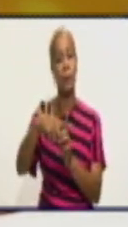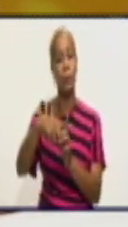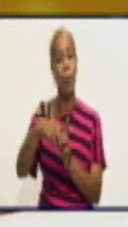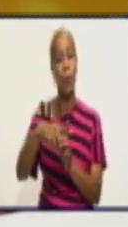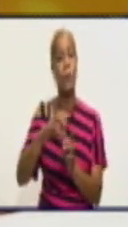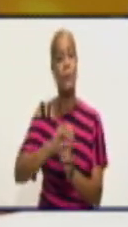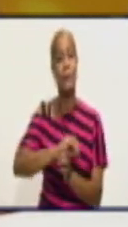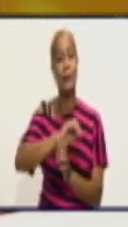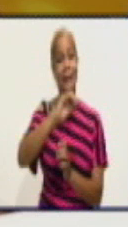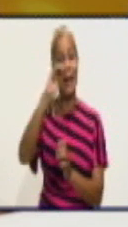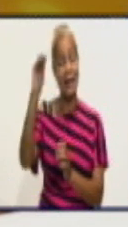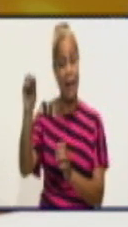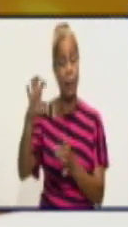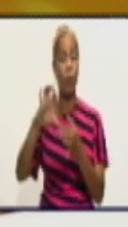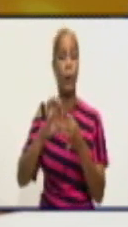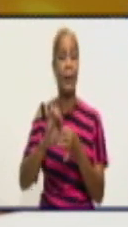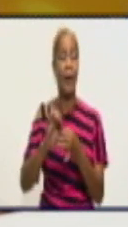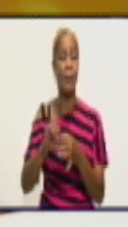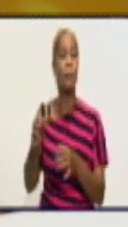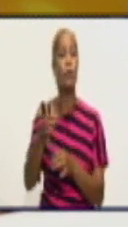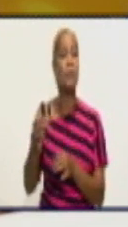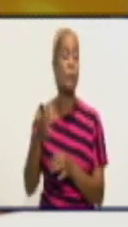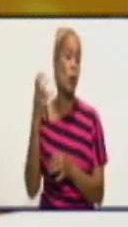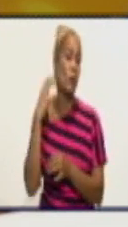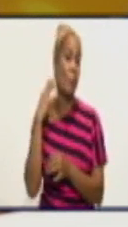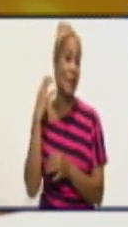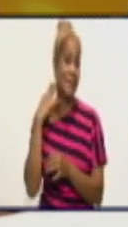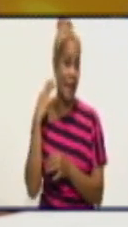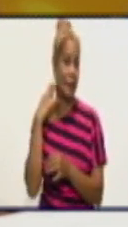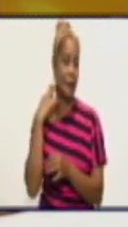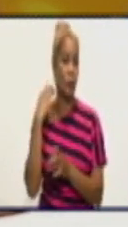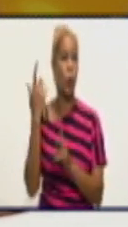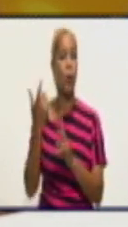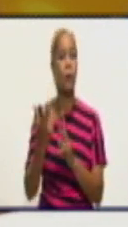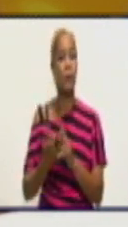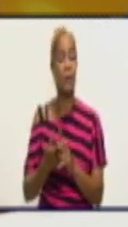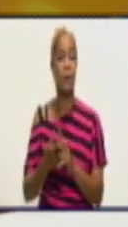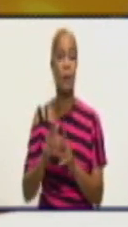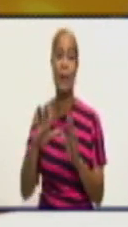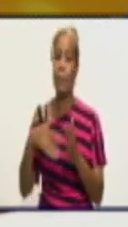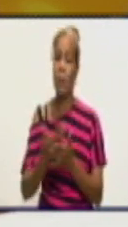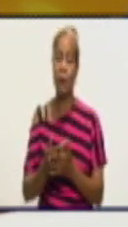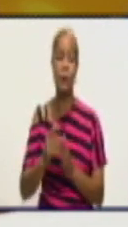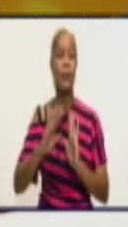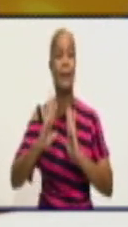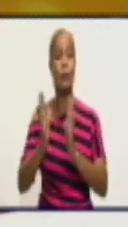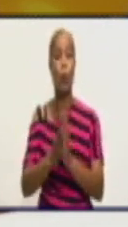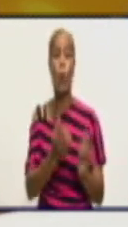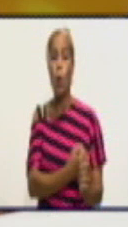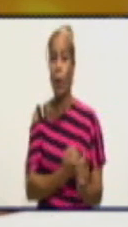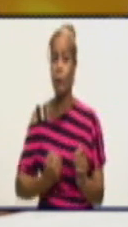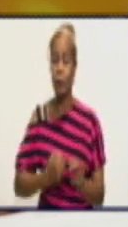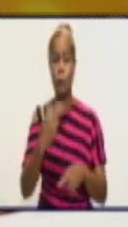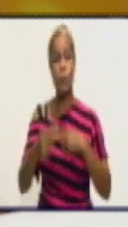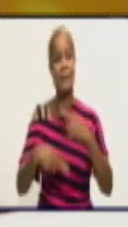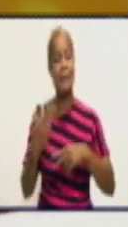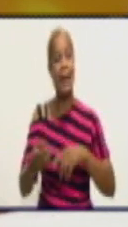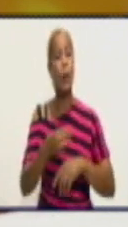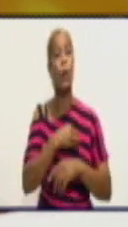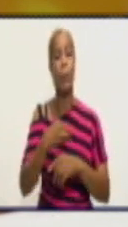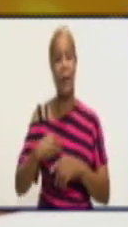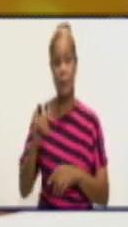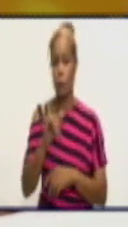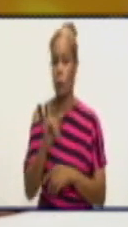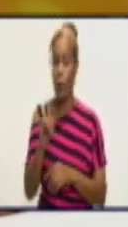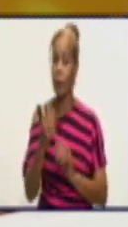la unidad de cuidados intensivos del hospital Celia Sánchez Manduley. Y pese a todos los esfuerzos que se hicieron por la